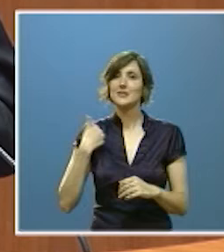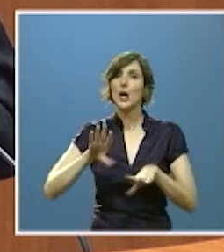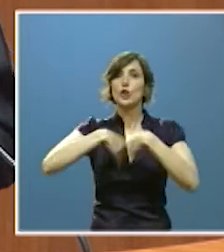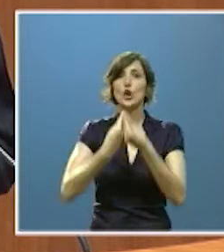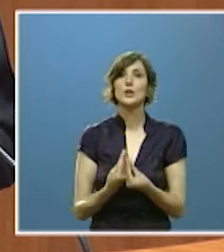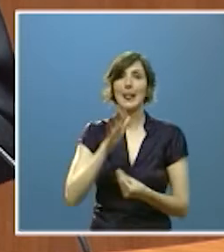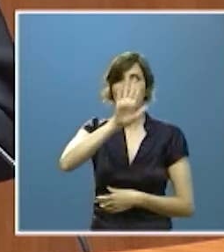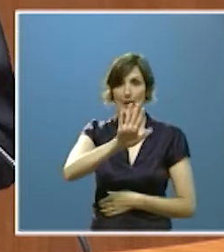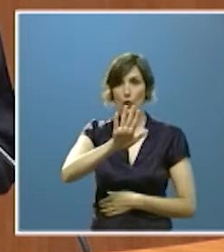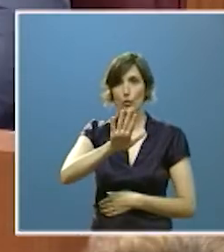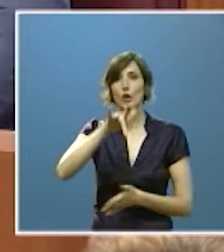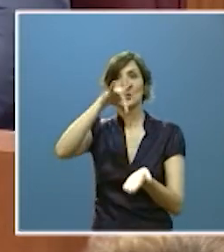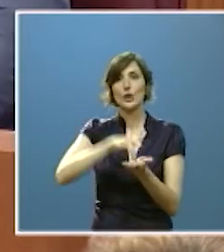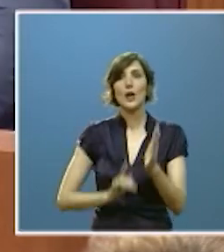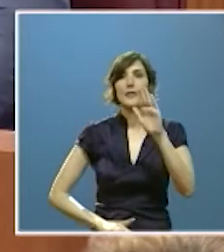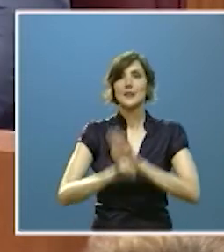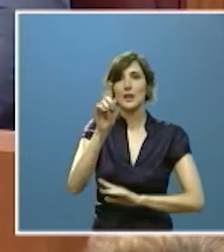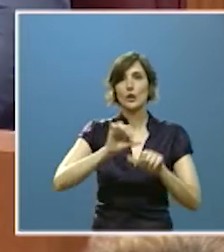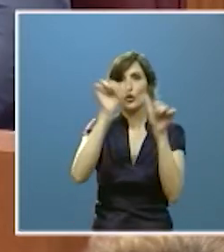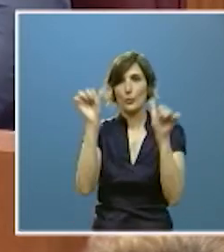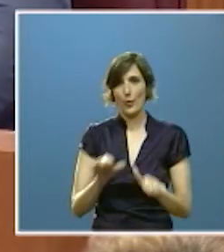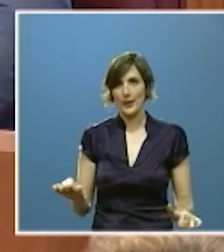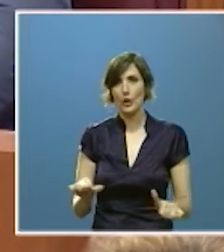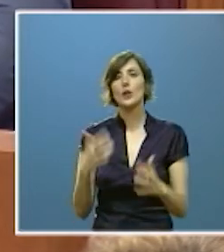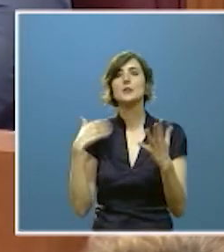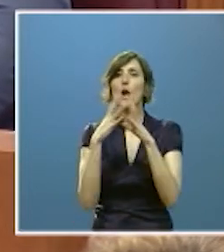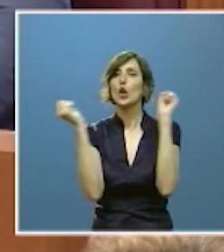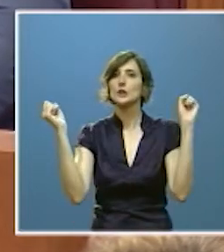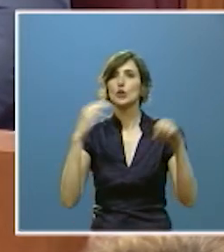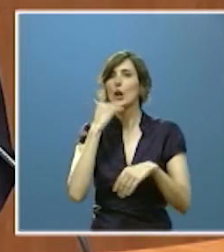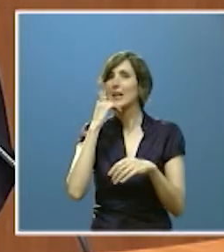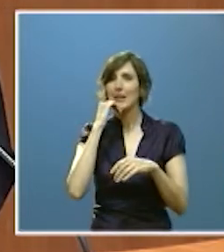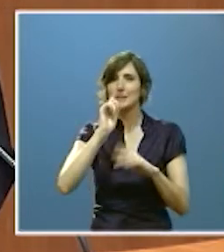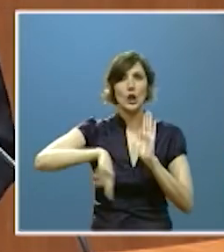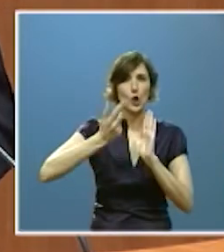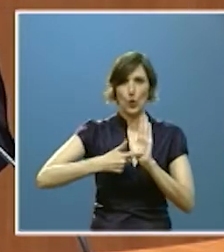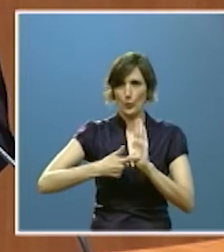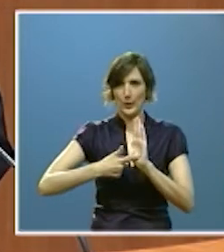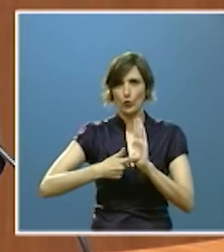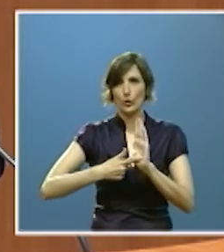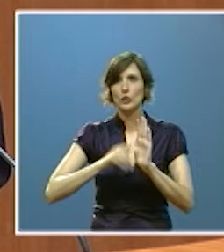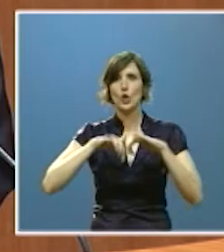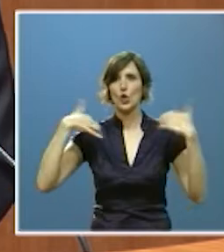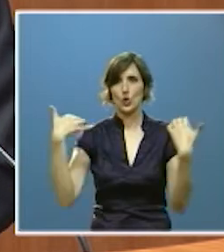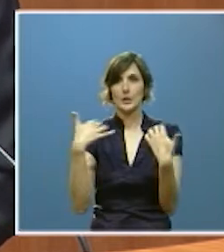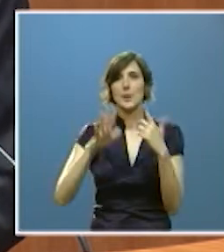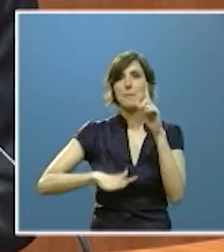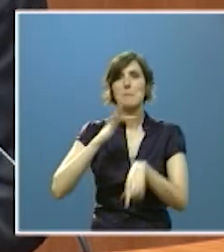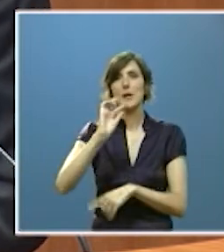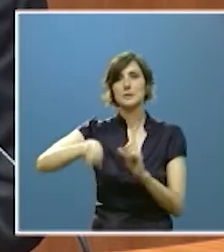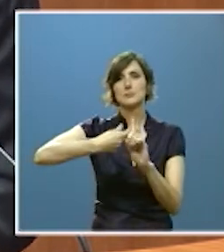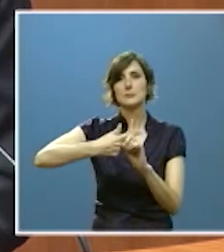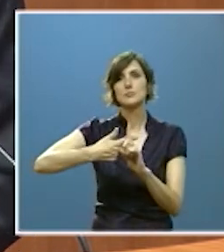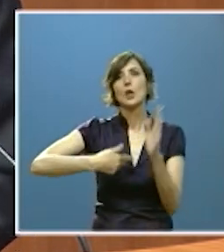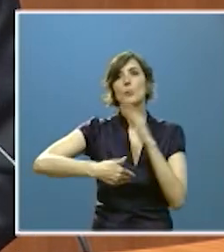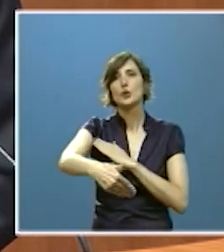leyes aprobadas en desarrollo del modelo con el consenso casi unánime de las cortes a lo que por cierto se sumará también la